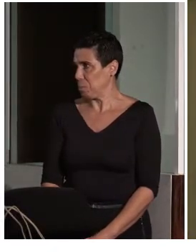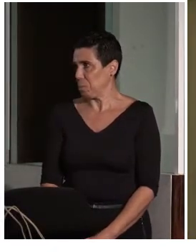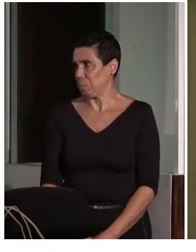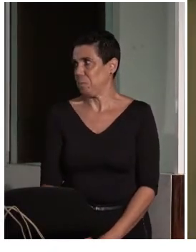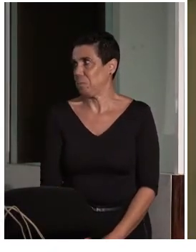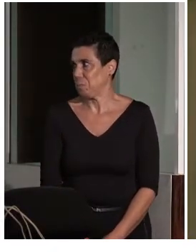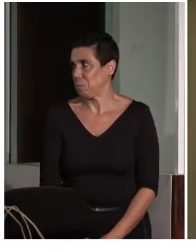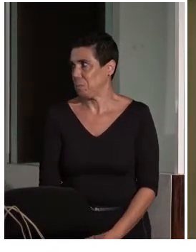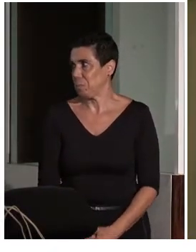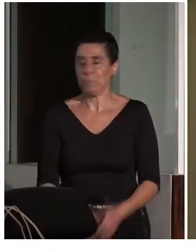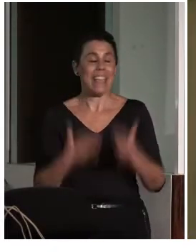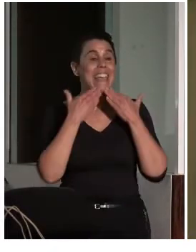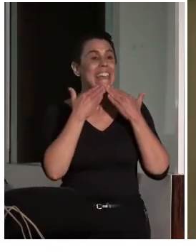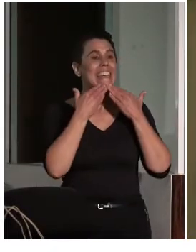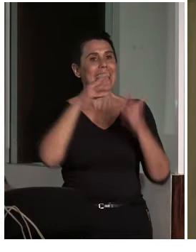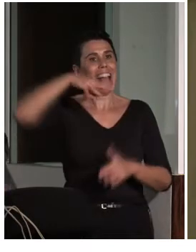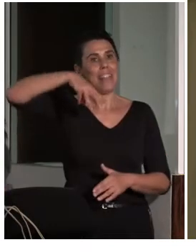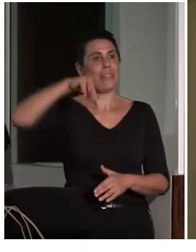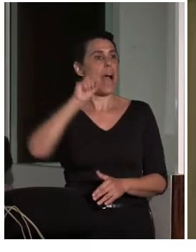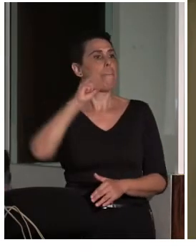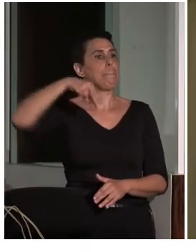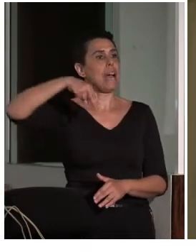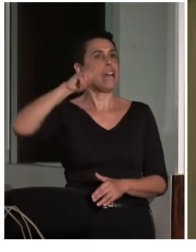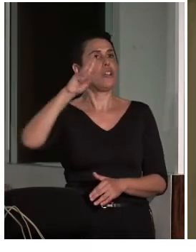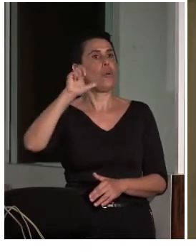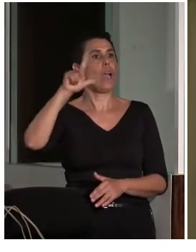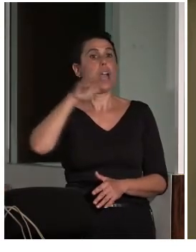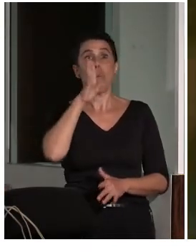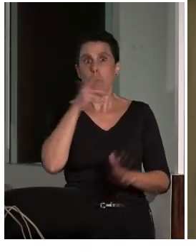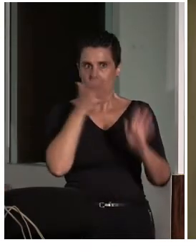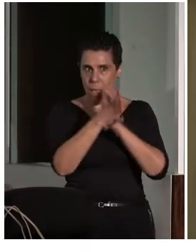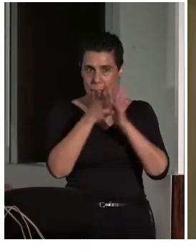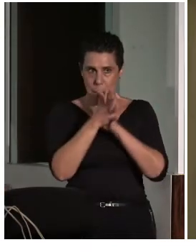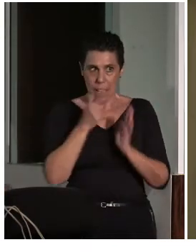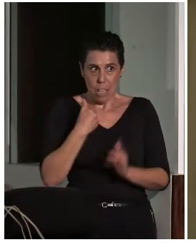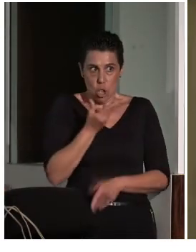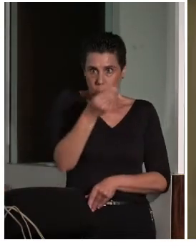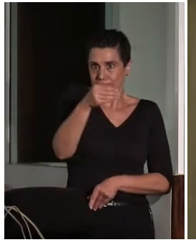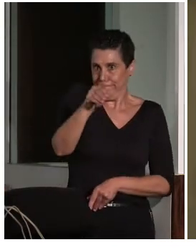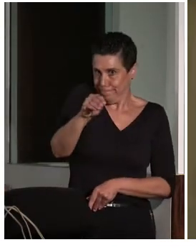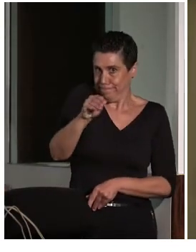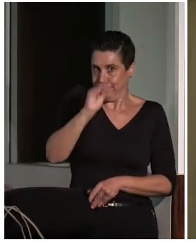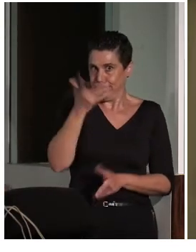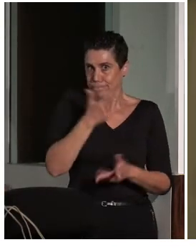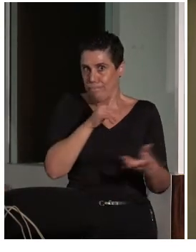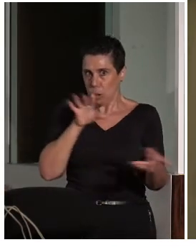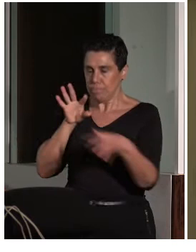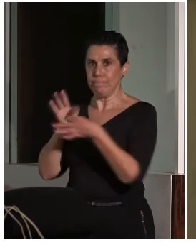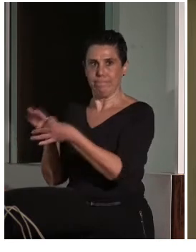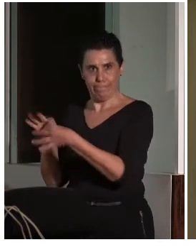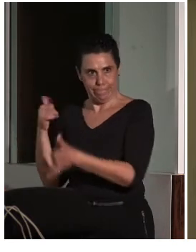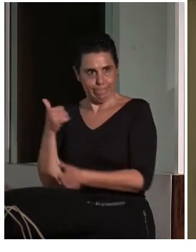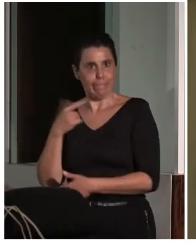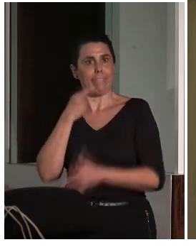Sí. Gracias, Manuel, por tus explicaciones. Yo quería añadir, un poco siguiendo el hilo de lo que Manuel ha